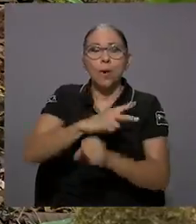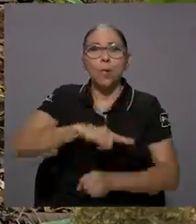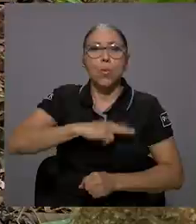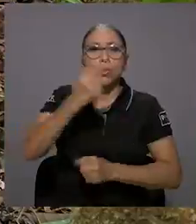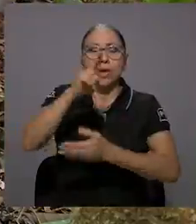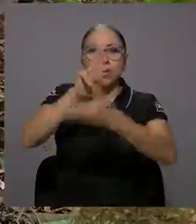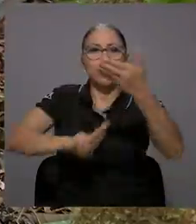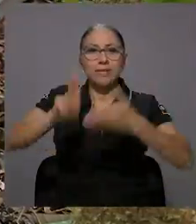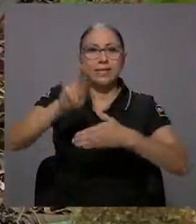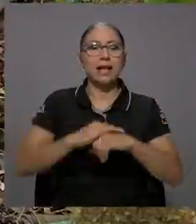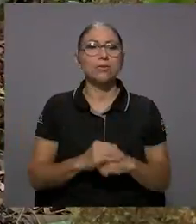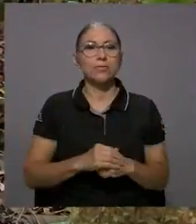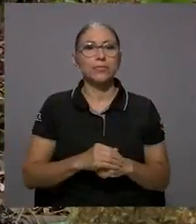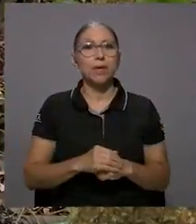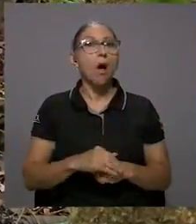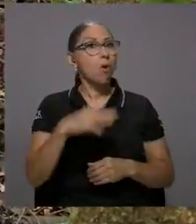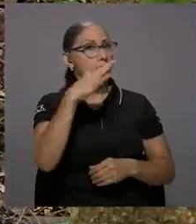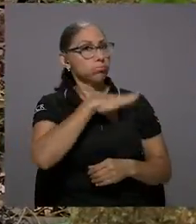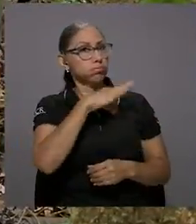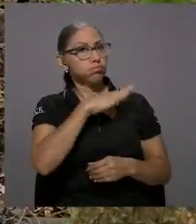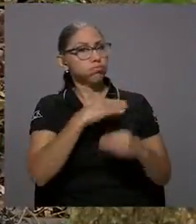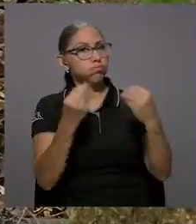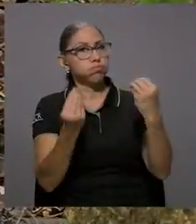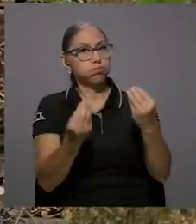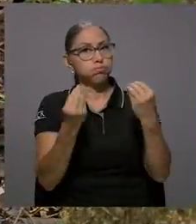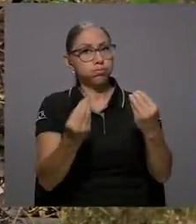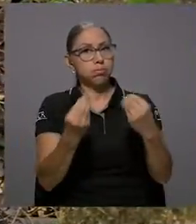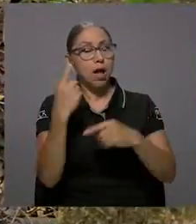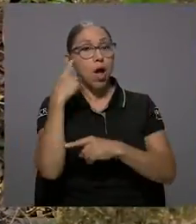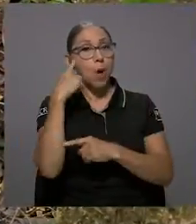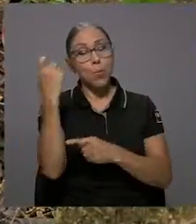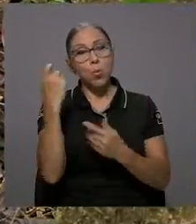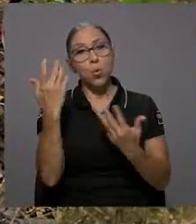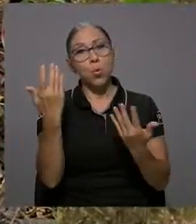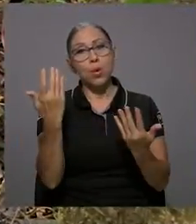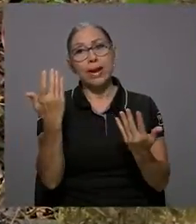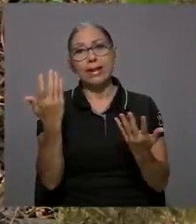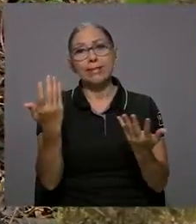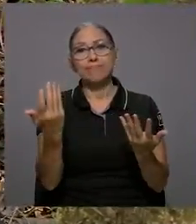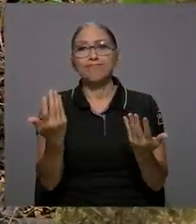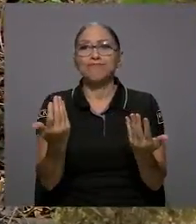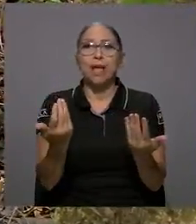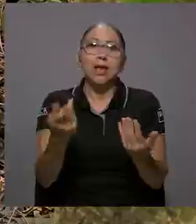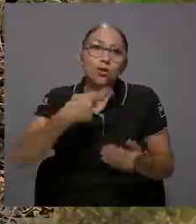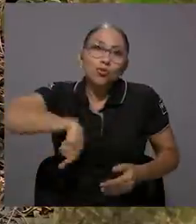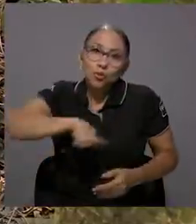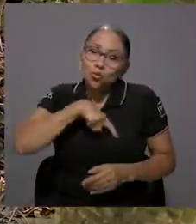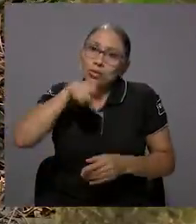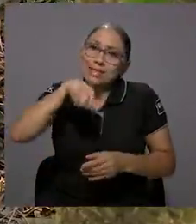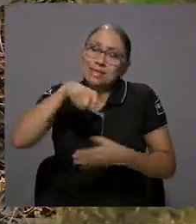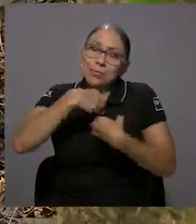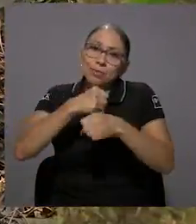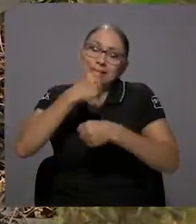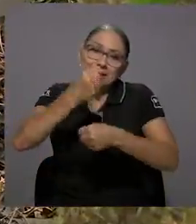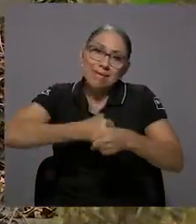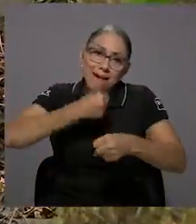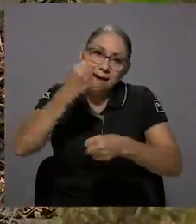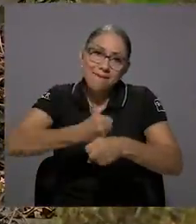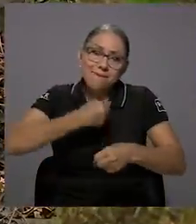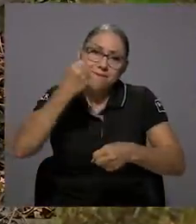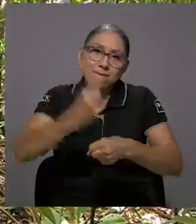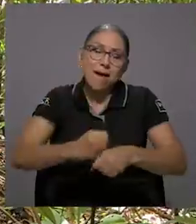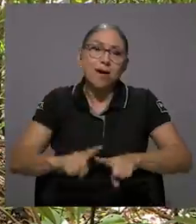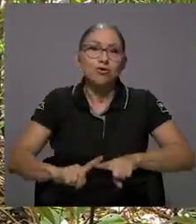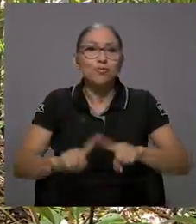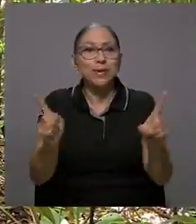comunidad del voluntariado universitario. Nos benefician bastante, debido a que hay trabajos